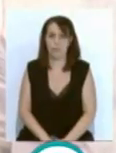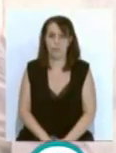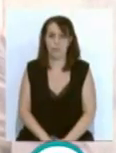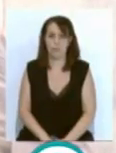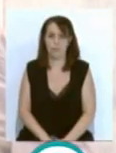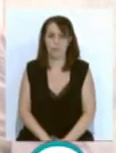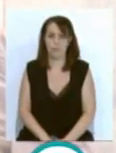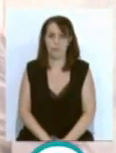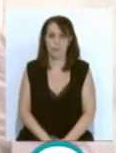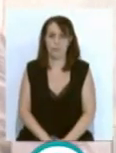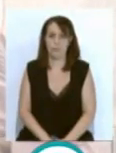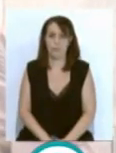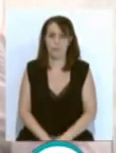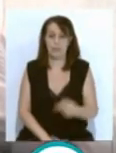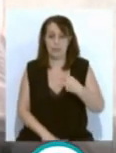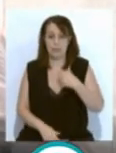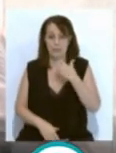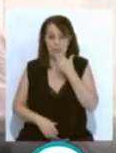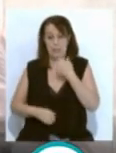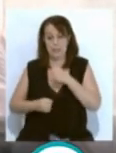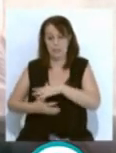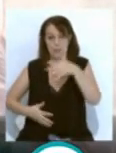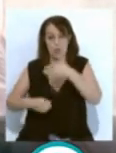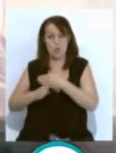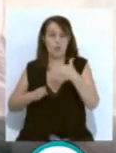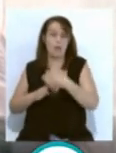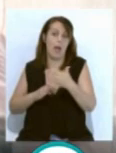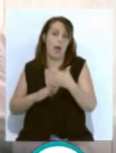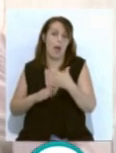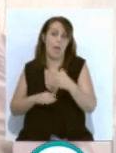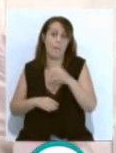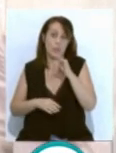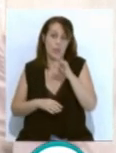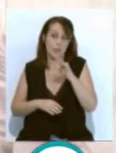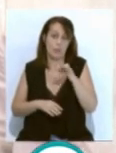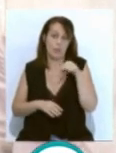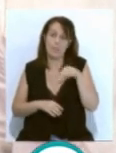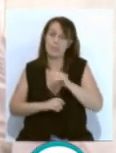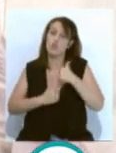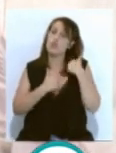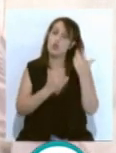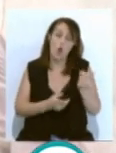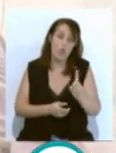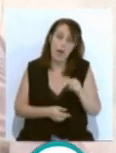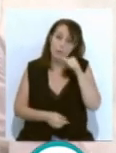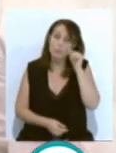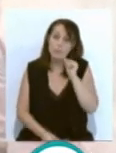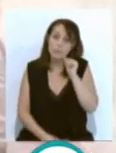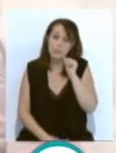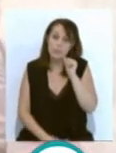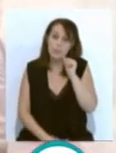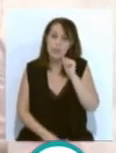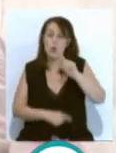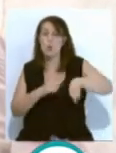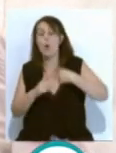Y es que quien tenga remanente de tesorería positivo y no se lo dé a Pedro Sánchez no va a